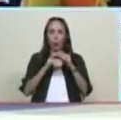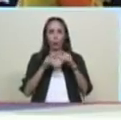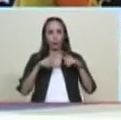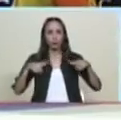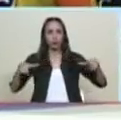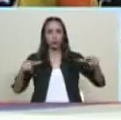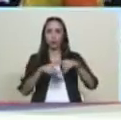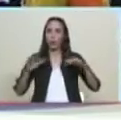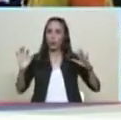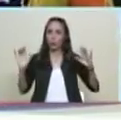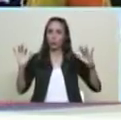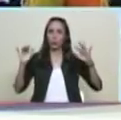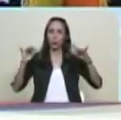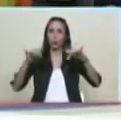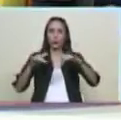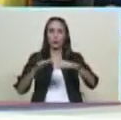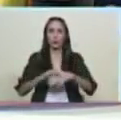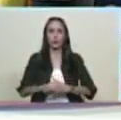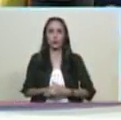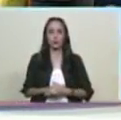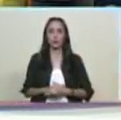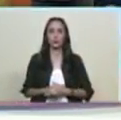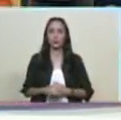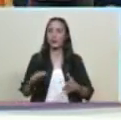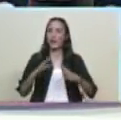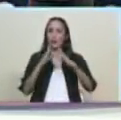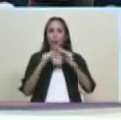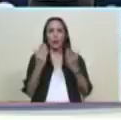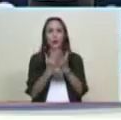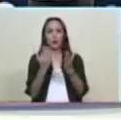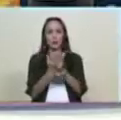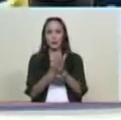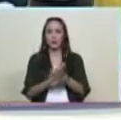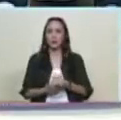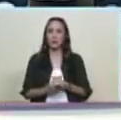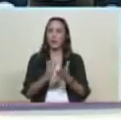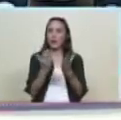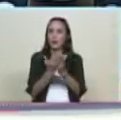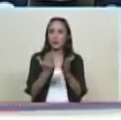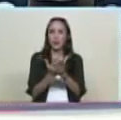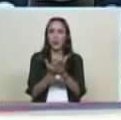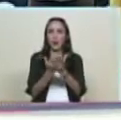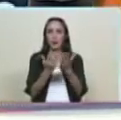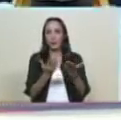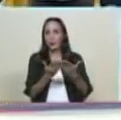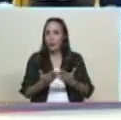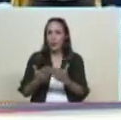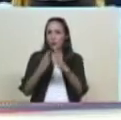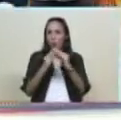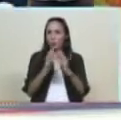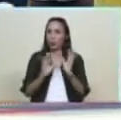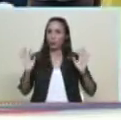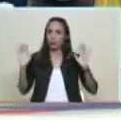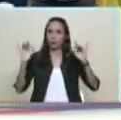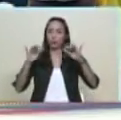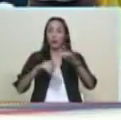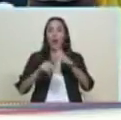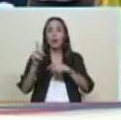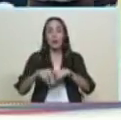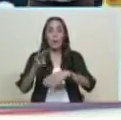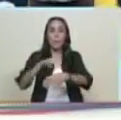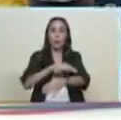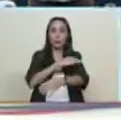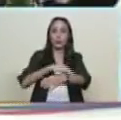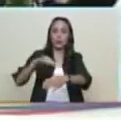compartiendo con las carrozas que se organizaron por parroquias escuelas, liceos comunidades y organizaciones instituciones y vamos a cerrar con un concierto